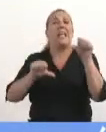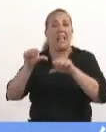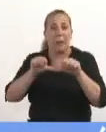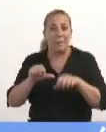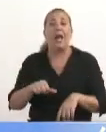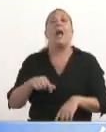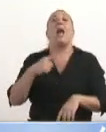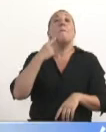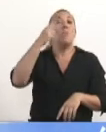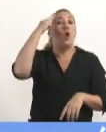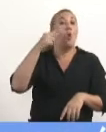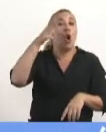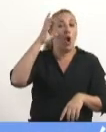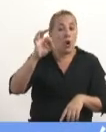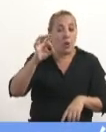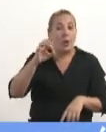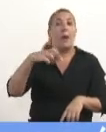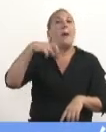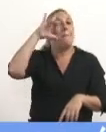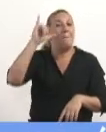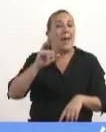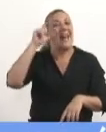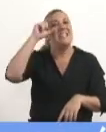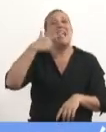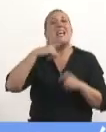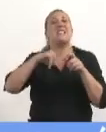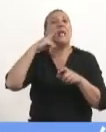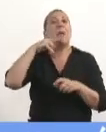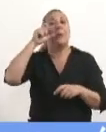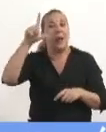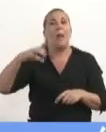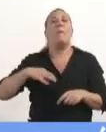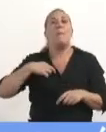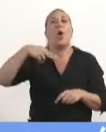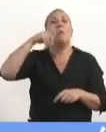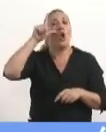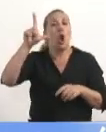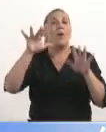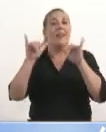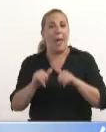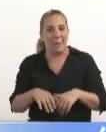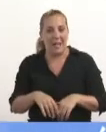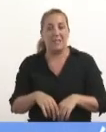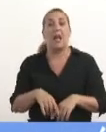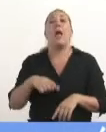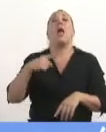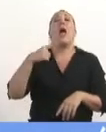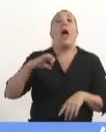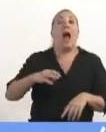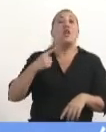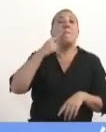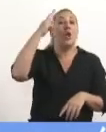1980, Adolfo Pérez Esquivel, premio Nobel de la Paz. Y en 1984,